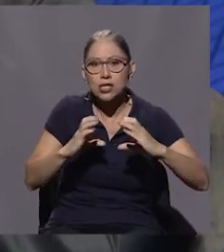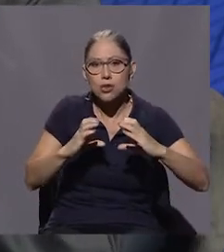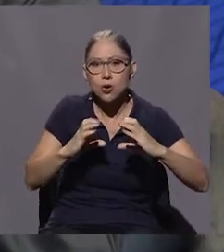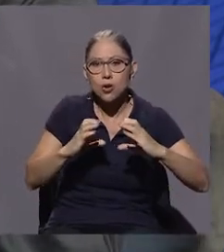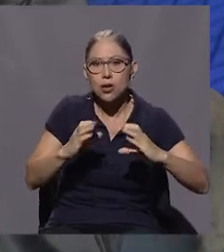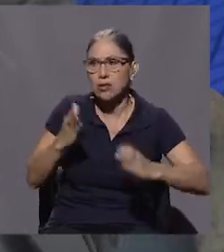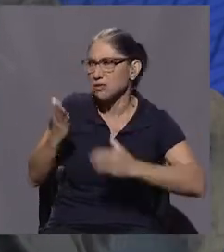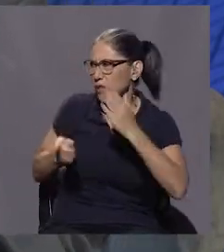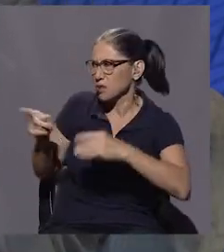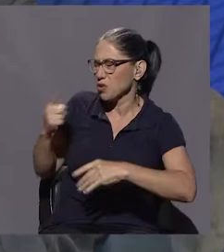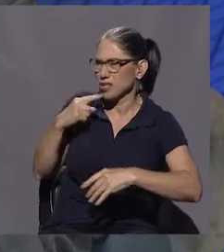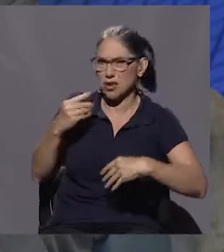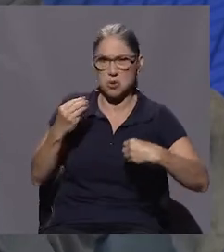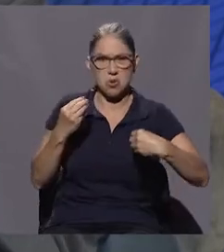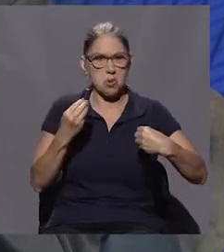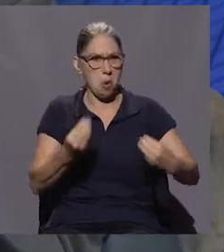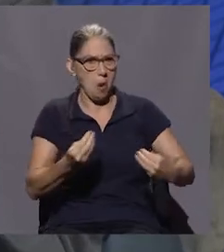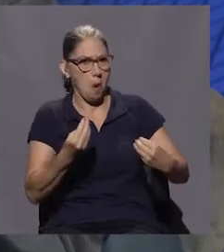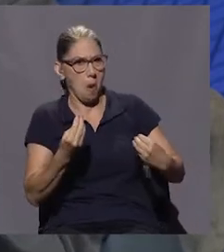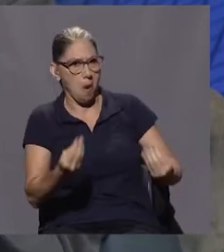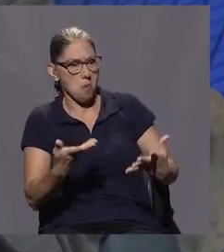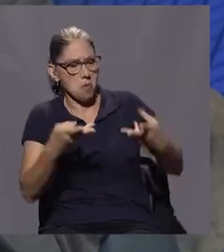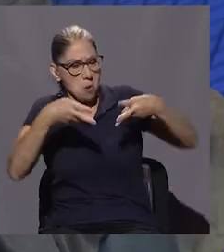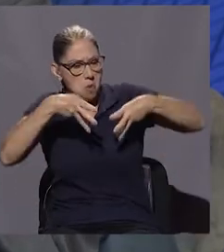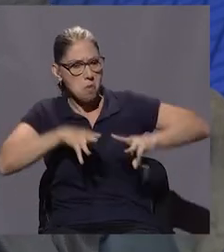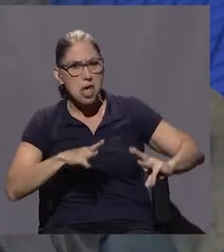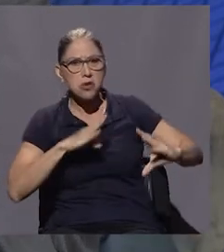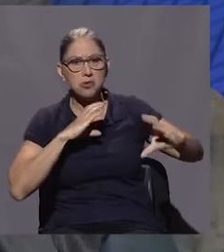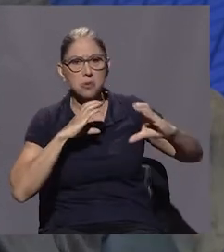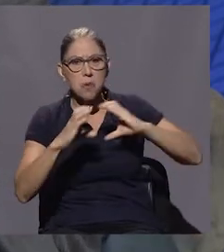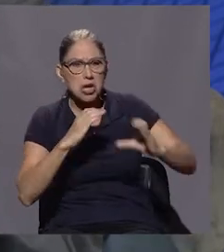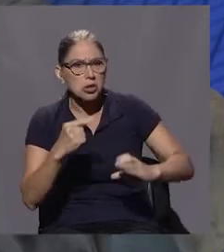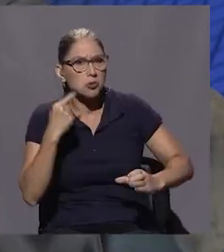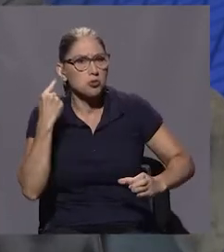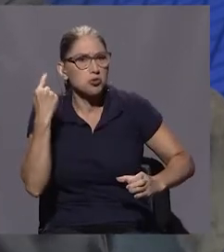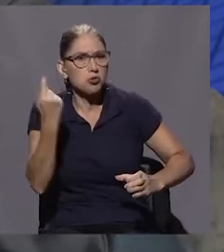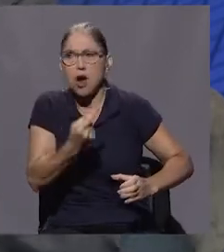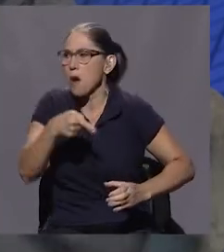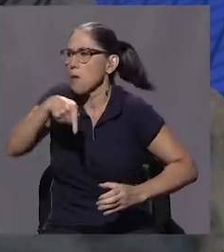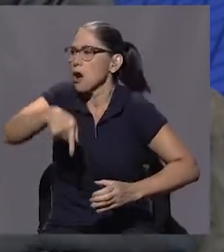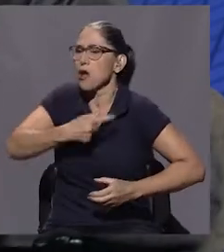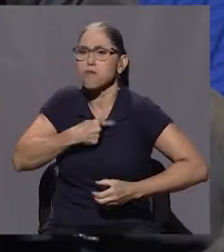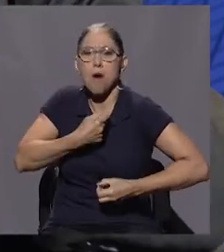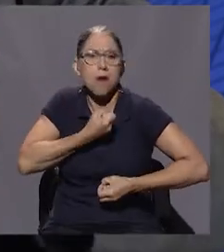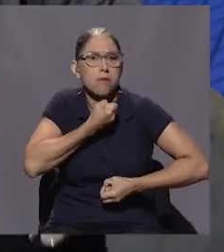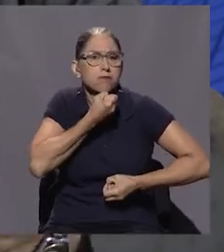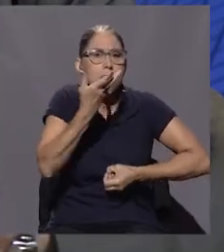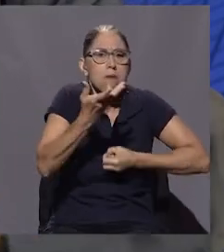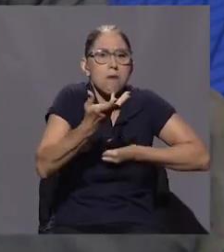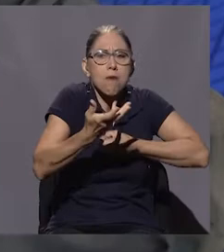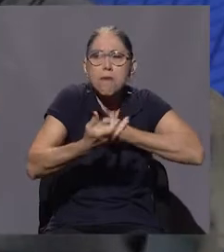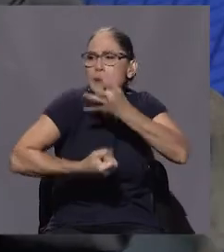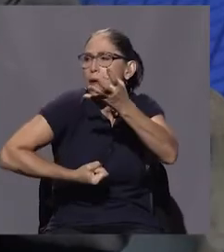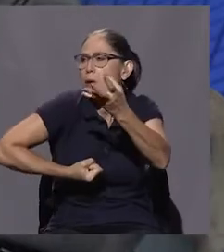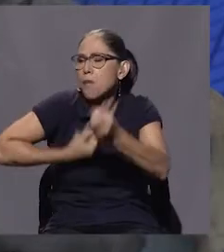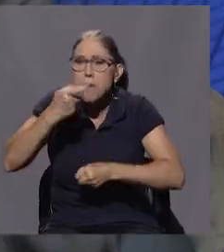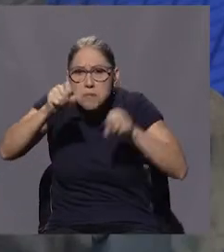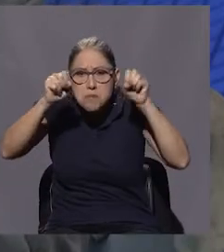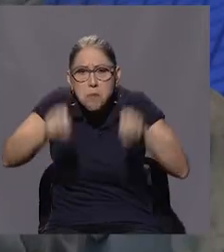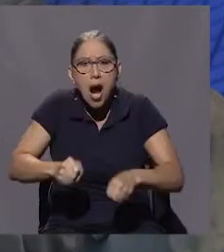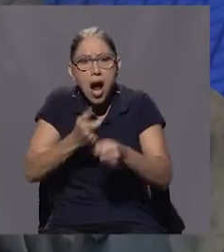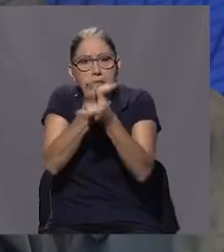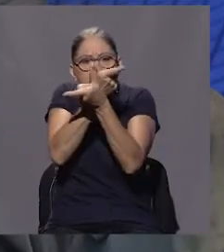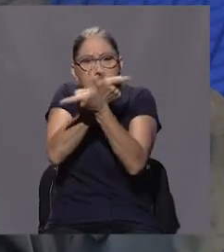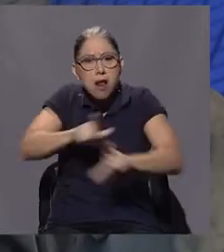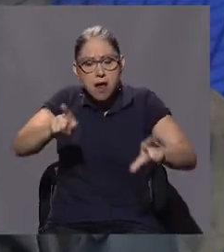pero si ellos viven alabando que en la libertad de prensa y la libertad de expresión y que